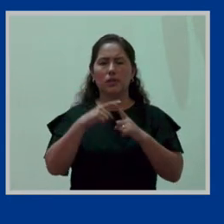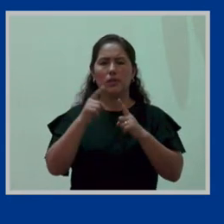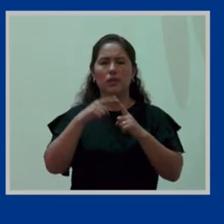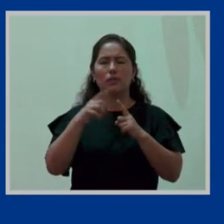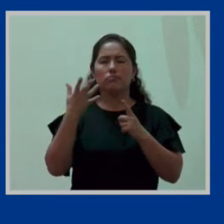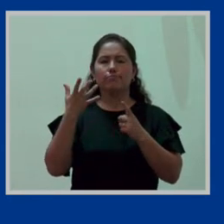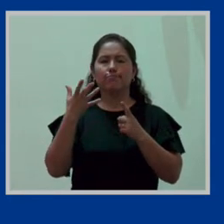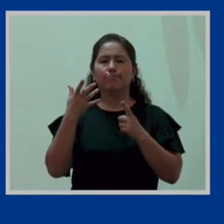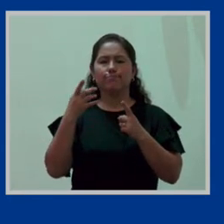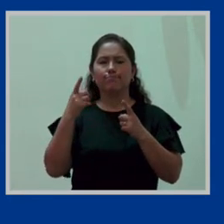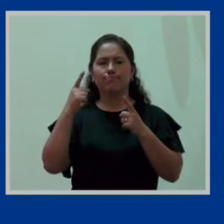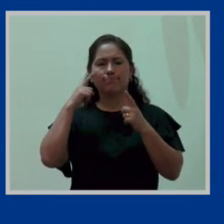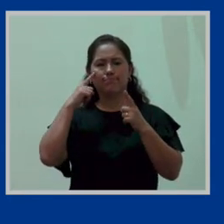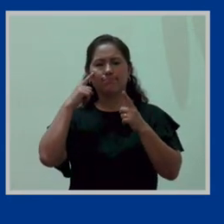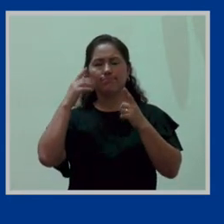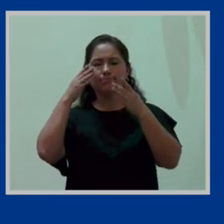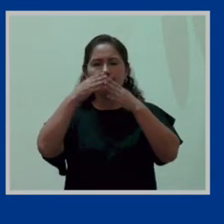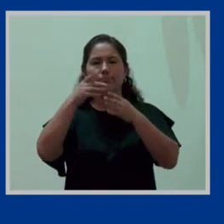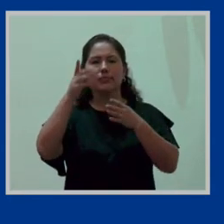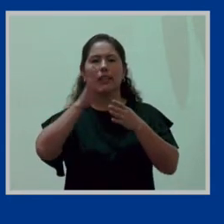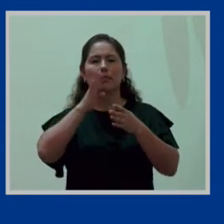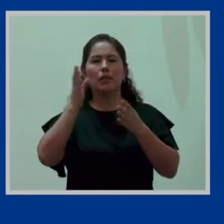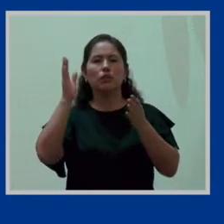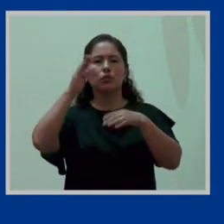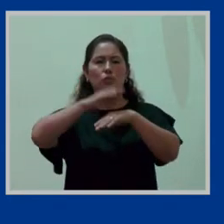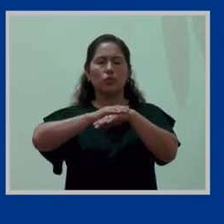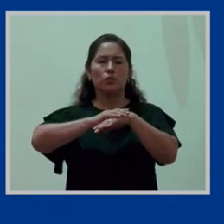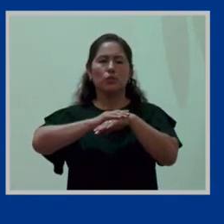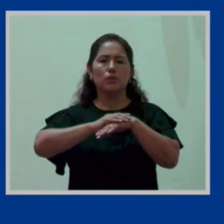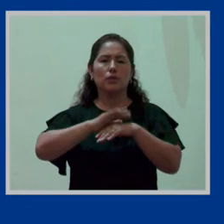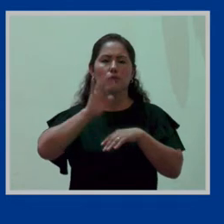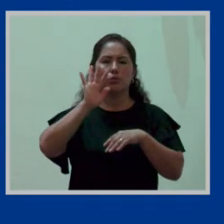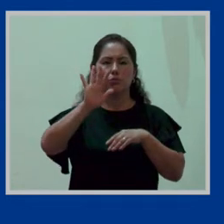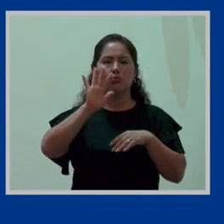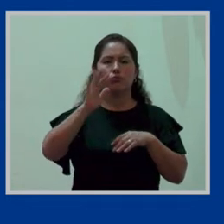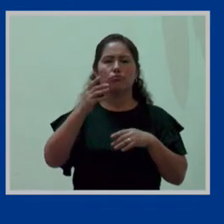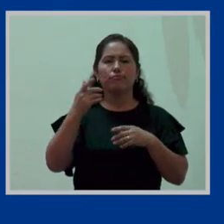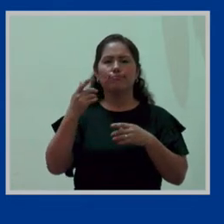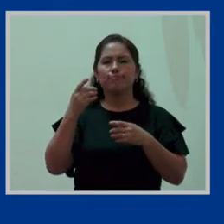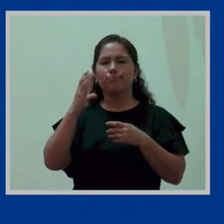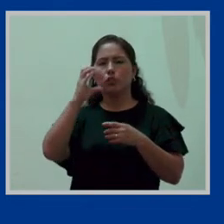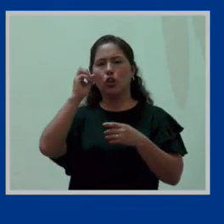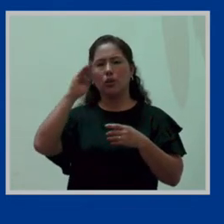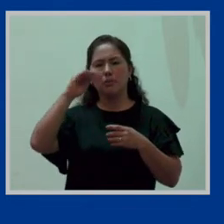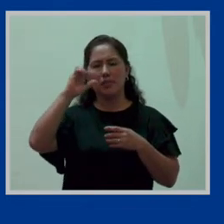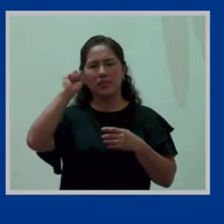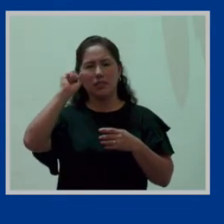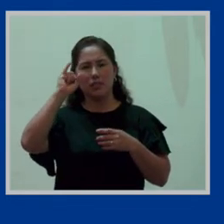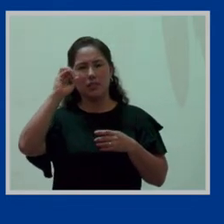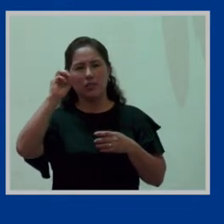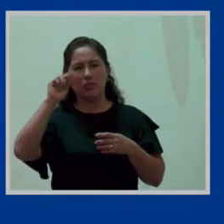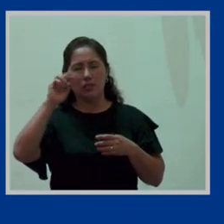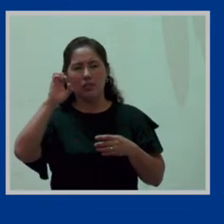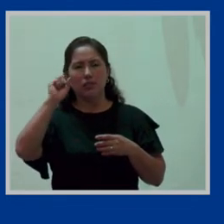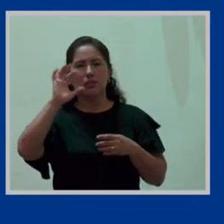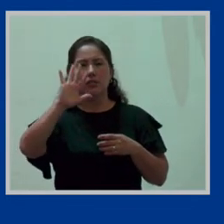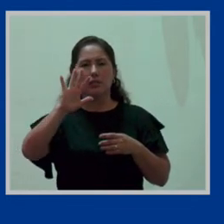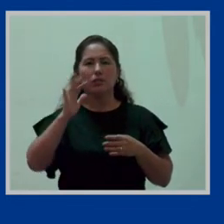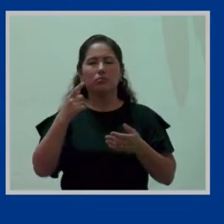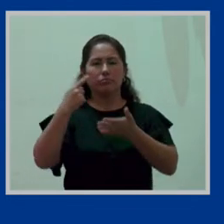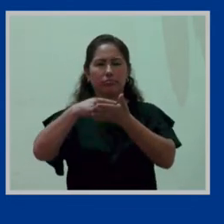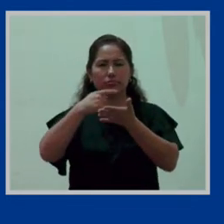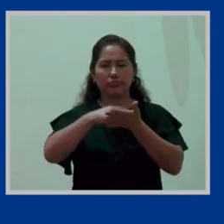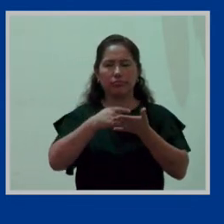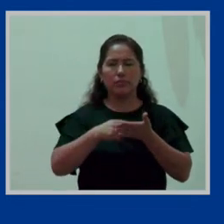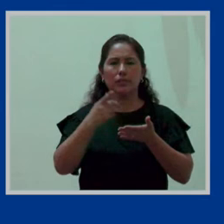preámbulo a la antesala para poder hablar de las condiciones de implementación. Y como ustedes recordarán, una de ellas